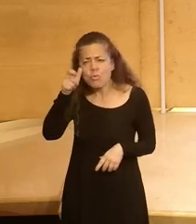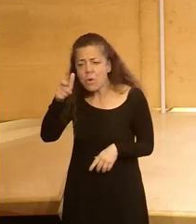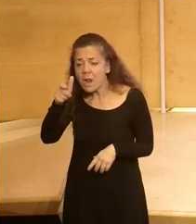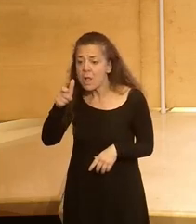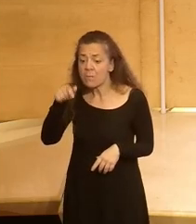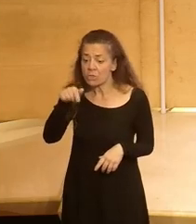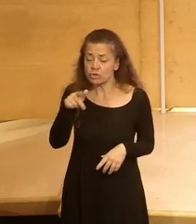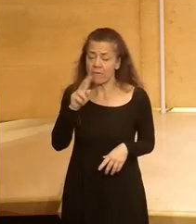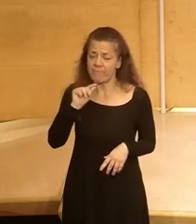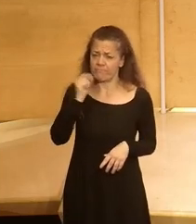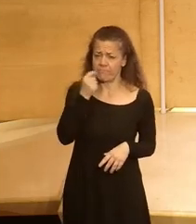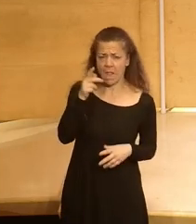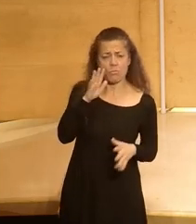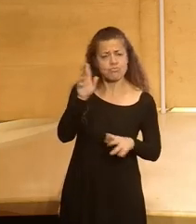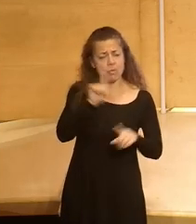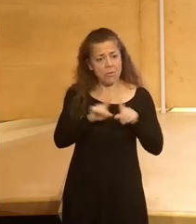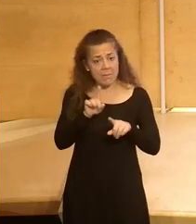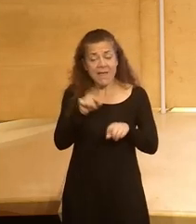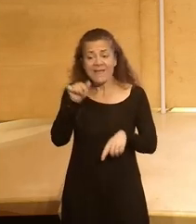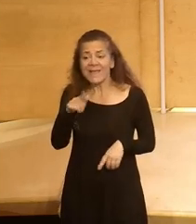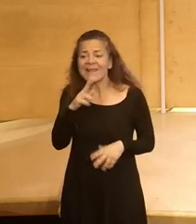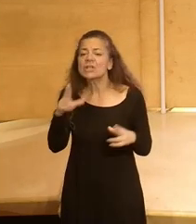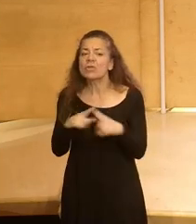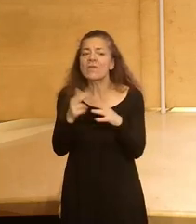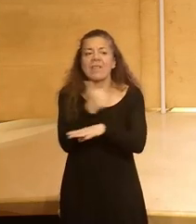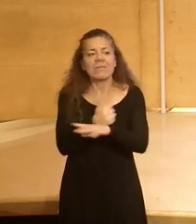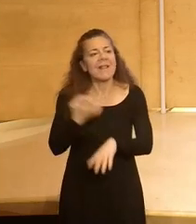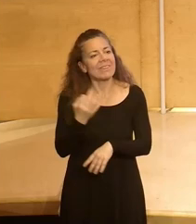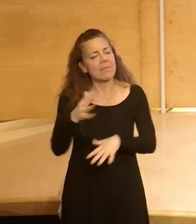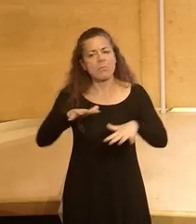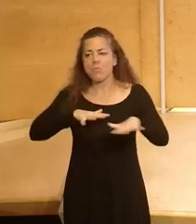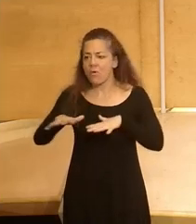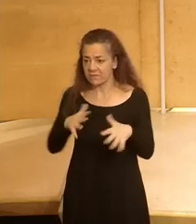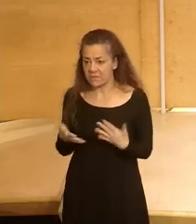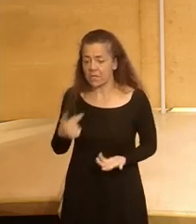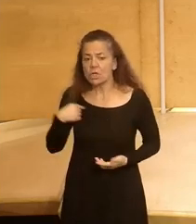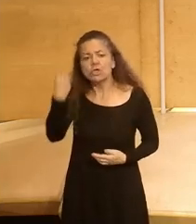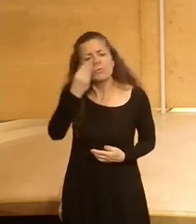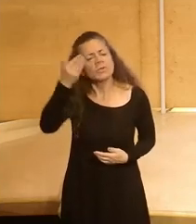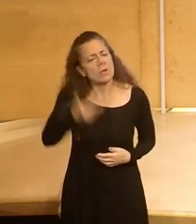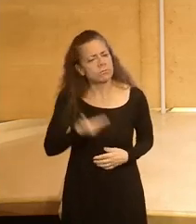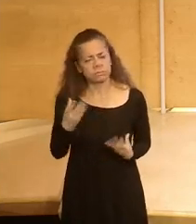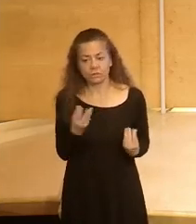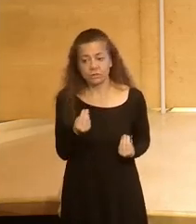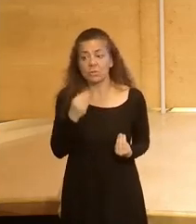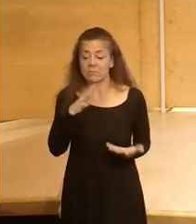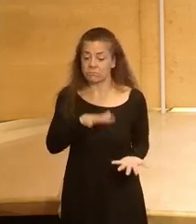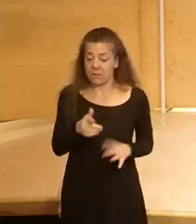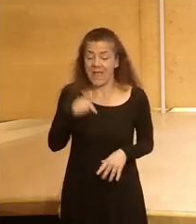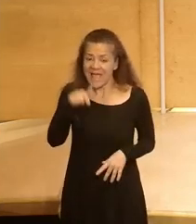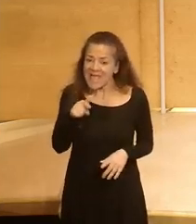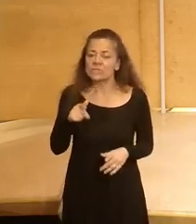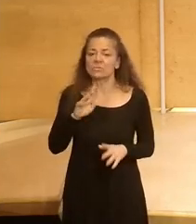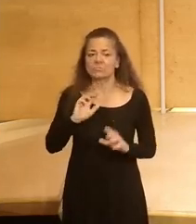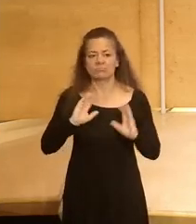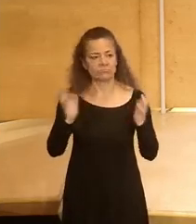se detecta el problema o no se saben las reivindicaciones y es la sociedad civil la que se tiene que movilizar entonces yo creo que es muy importante que se hagan precisamente este